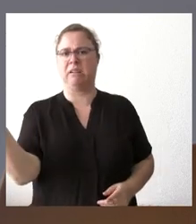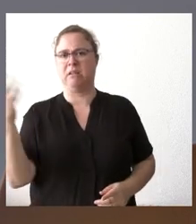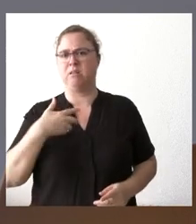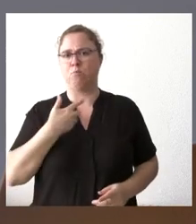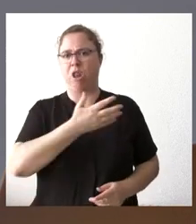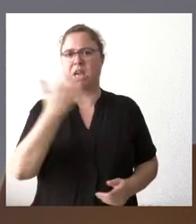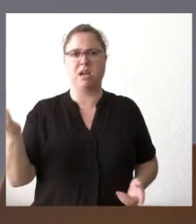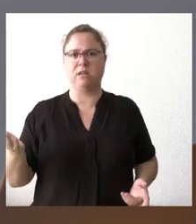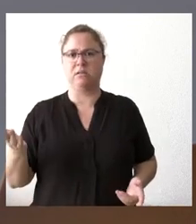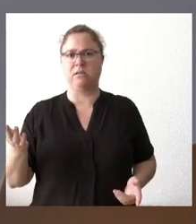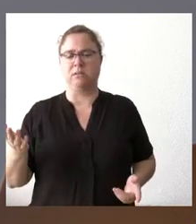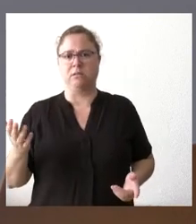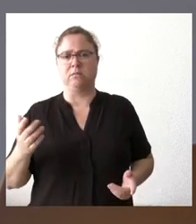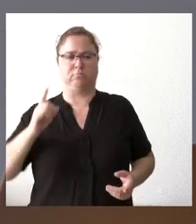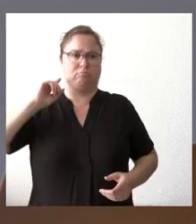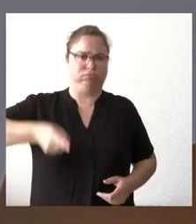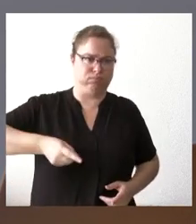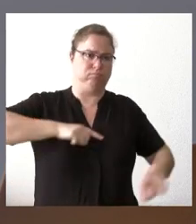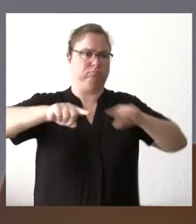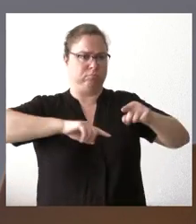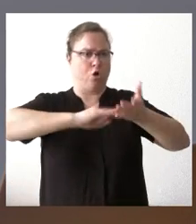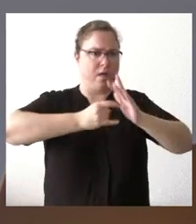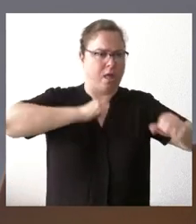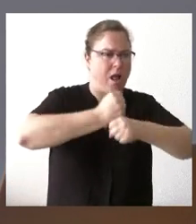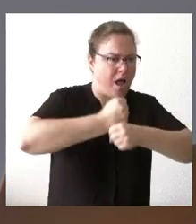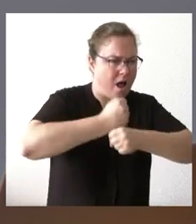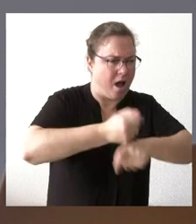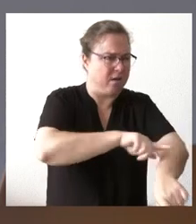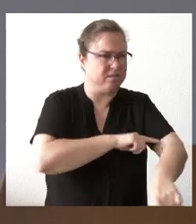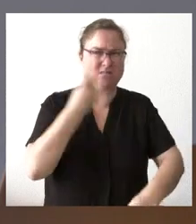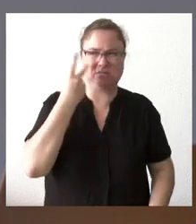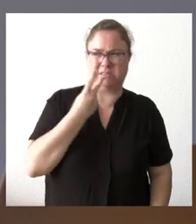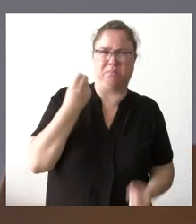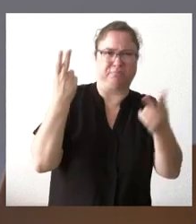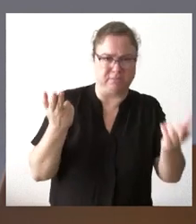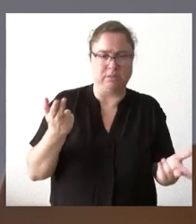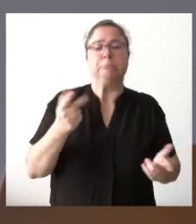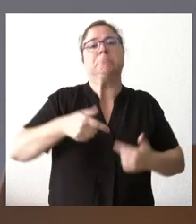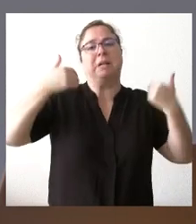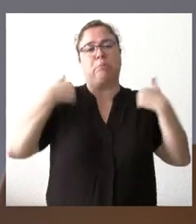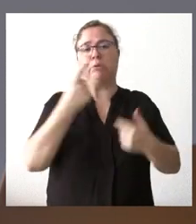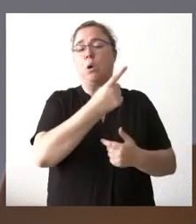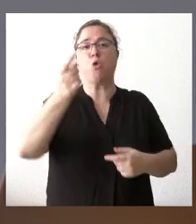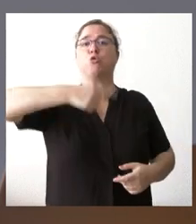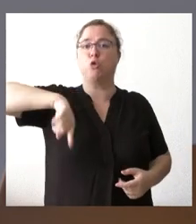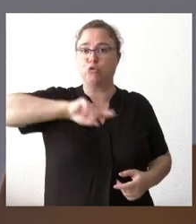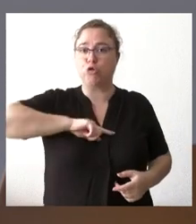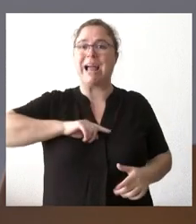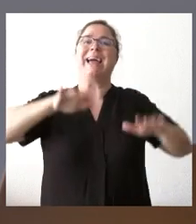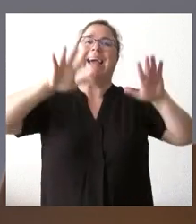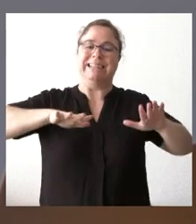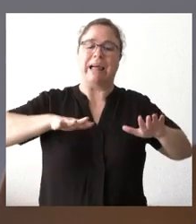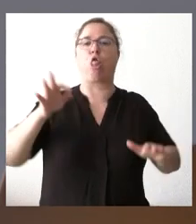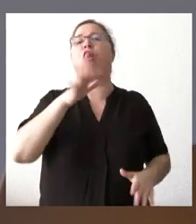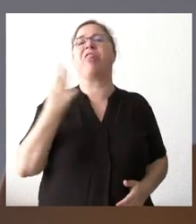puesto de mando avanzado a los técnicos que están trabajando de forma denodada por lo tanto los distintos responsables hemos estado donde haya habido que